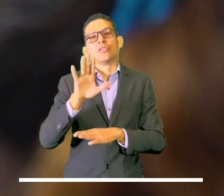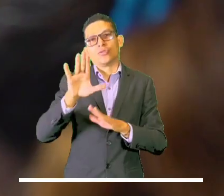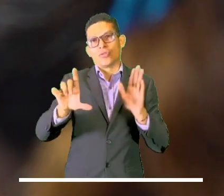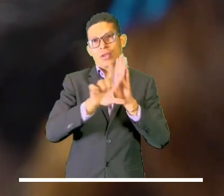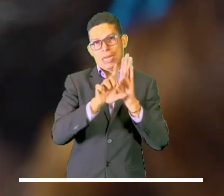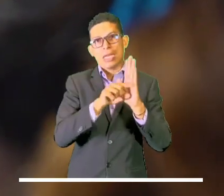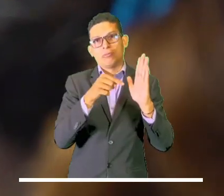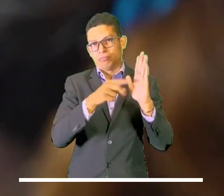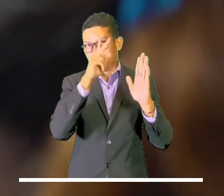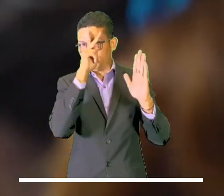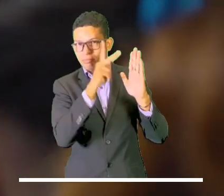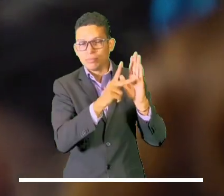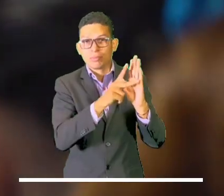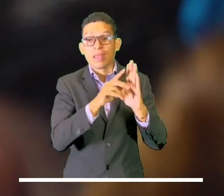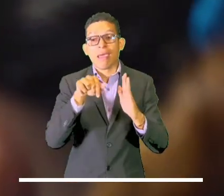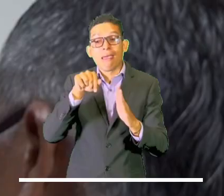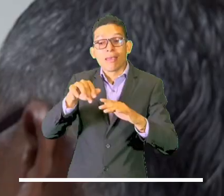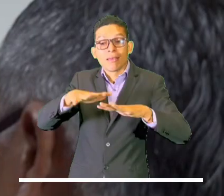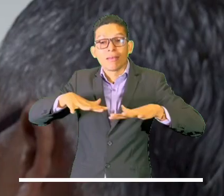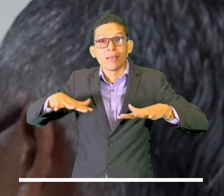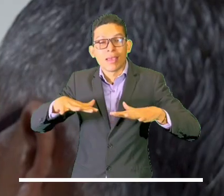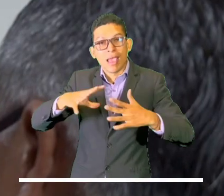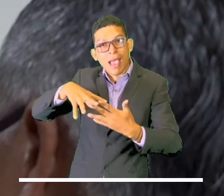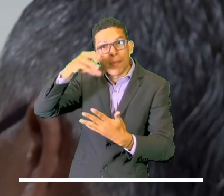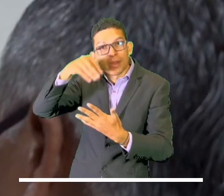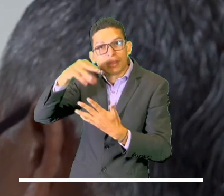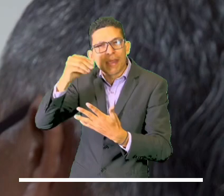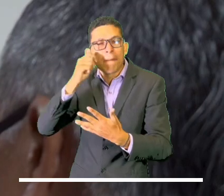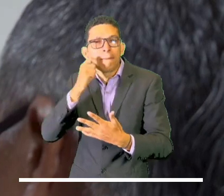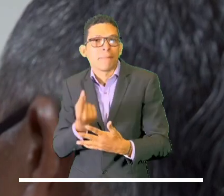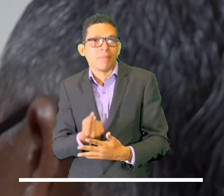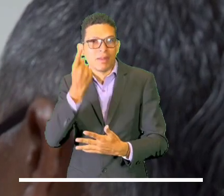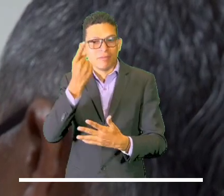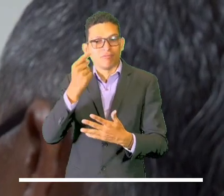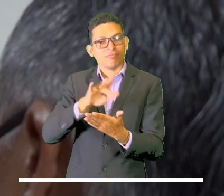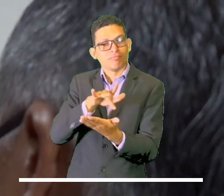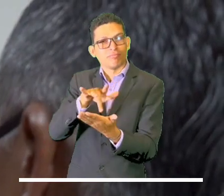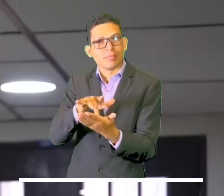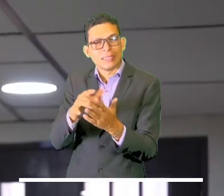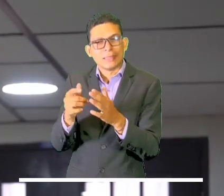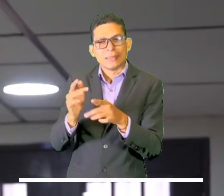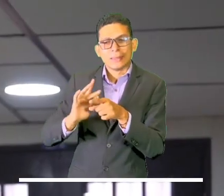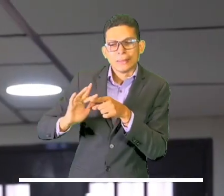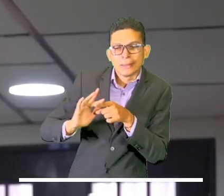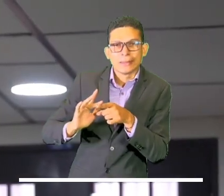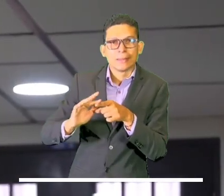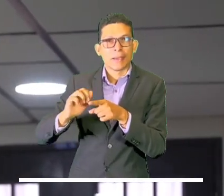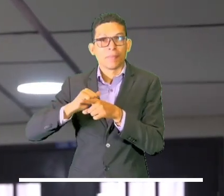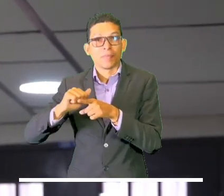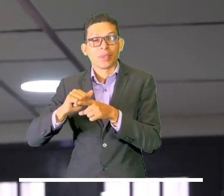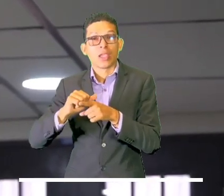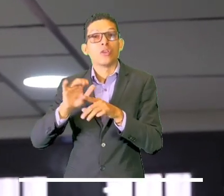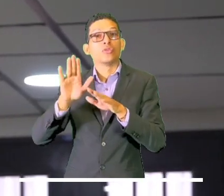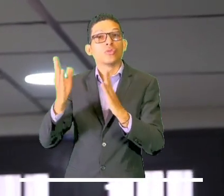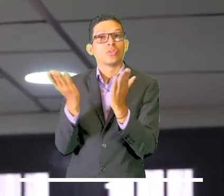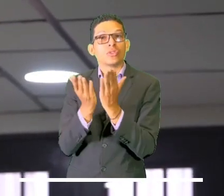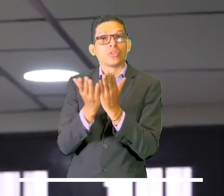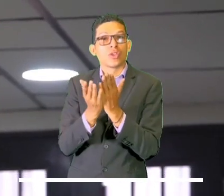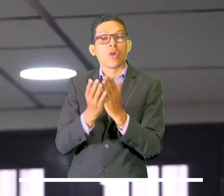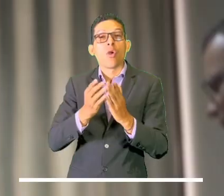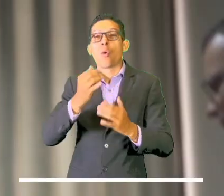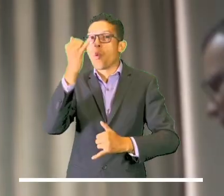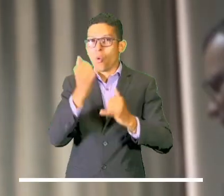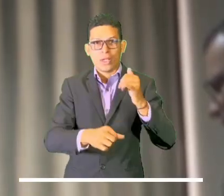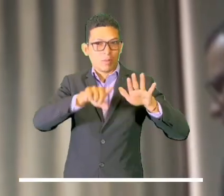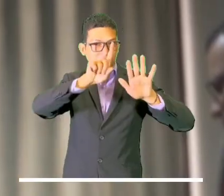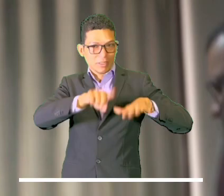y configuran un escenario de aprendizaje que significa el primer acercamiento práctico de nuestros estudiantes de últimos semestres de